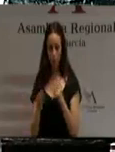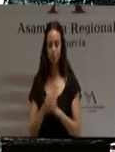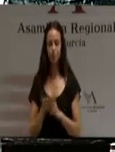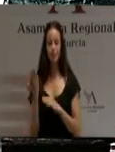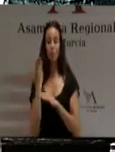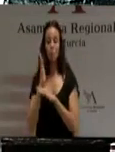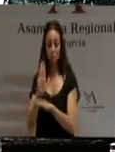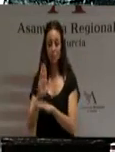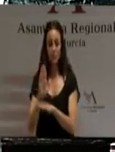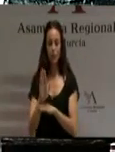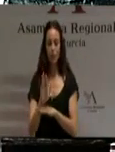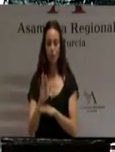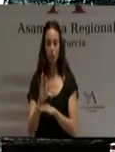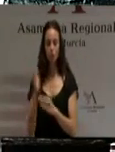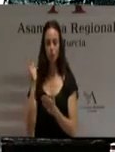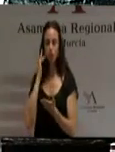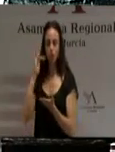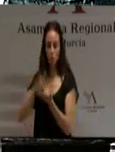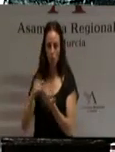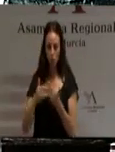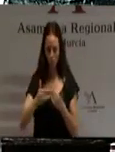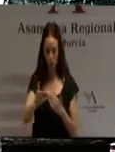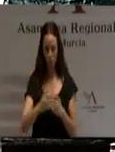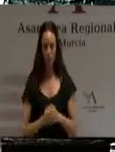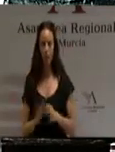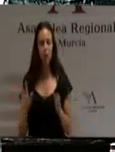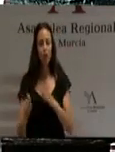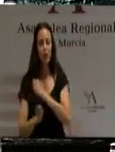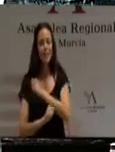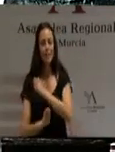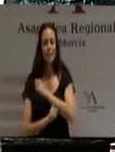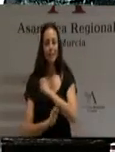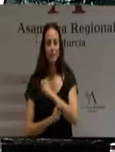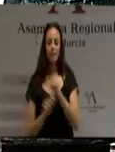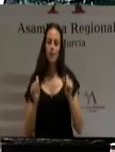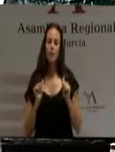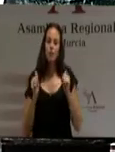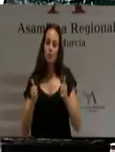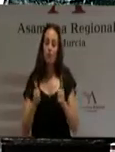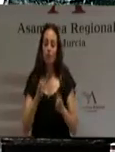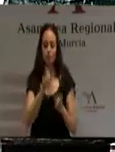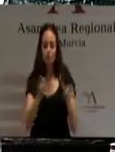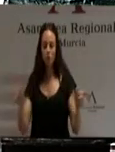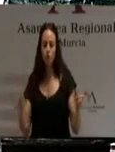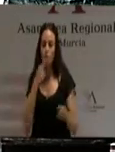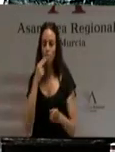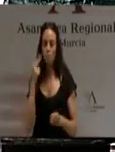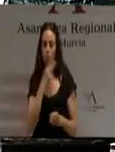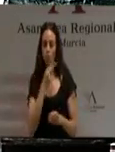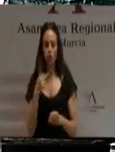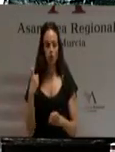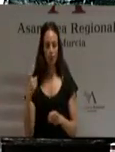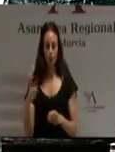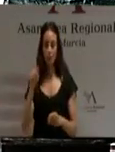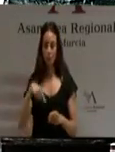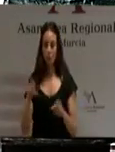desde luego en próximas fechas. Pero esta estrategia no puede ponerse en marcha sin el compromiso de los agentes sociales y del propio sector